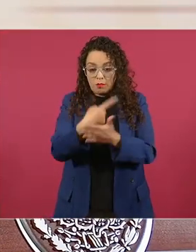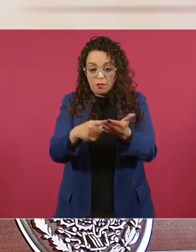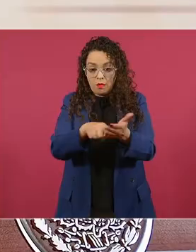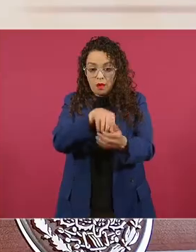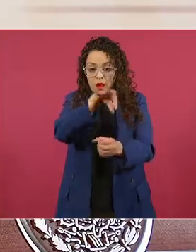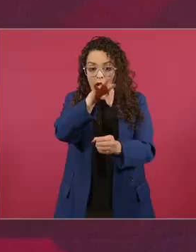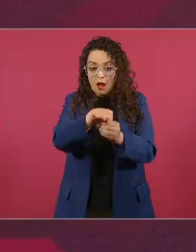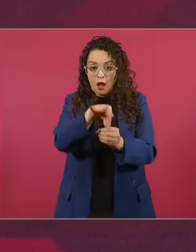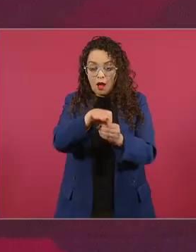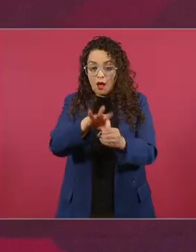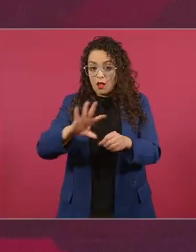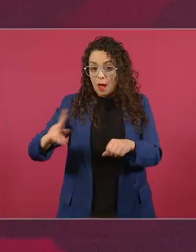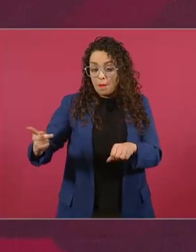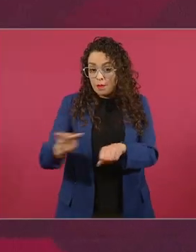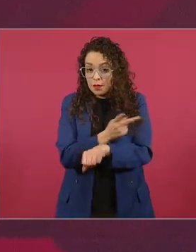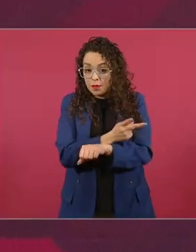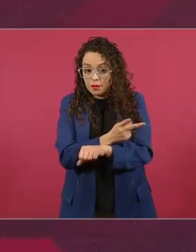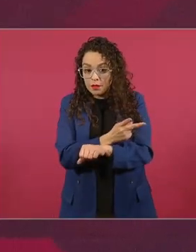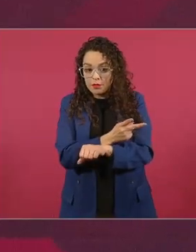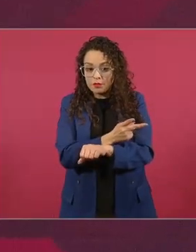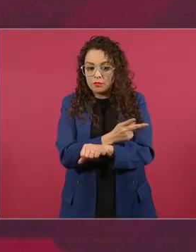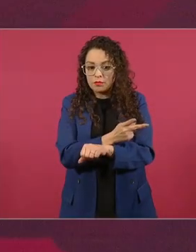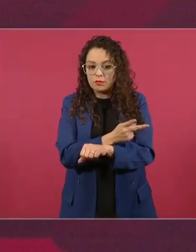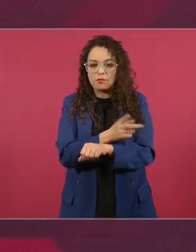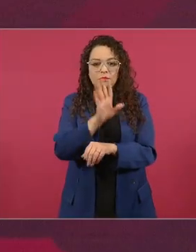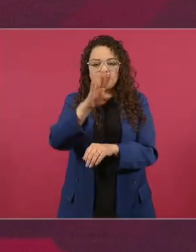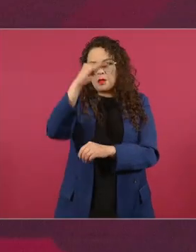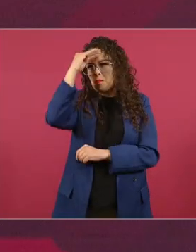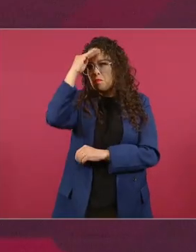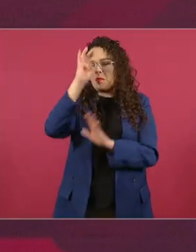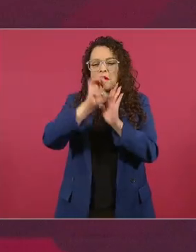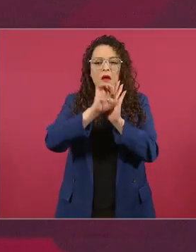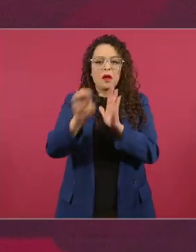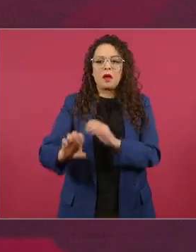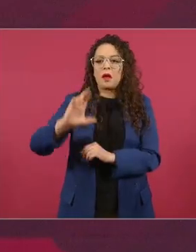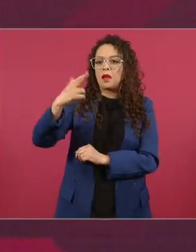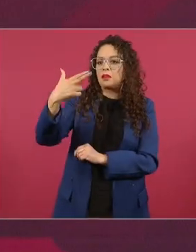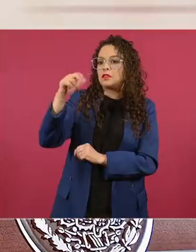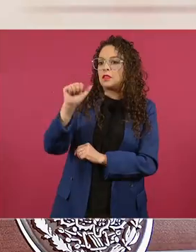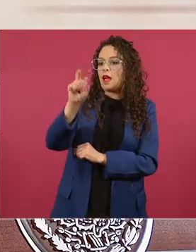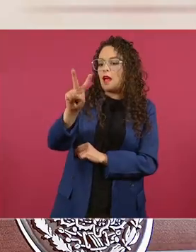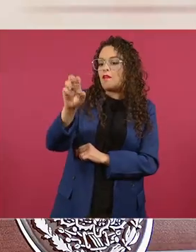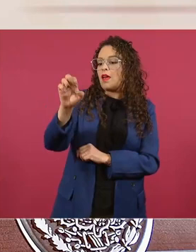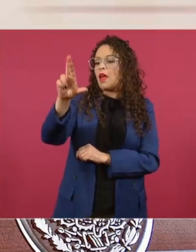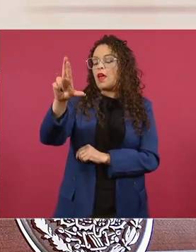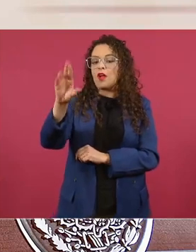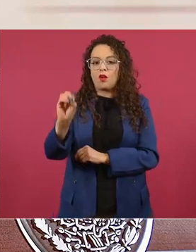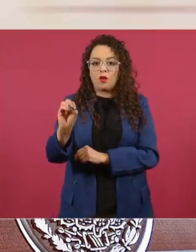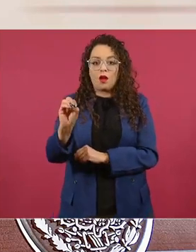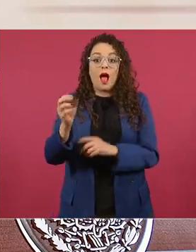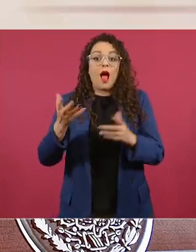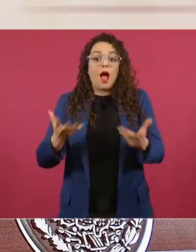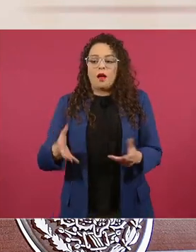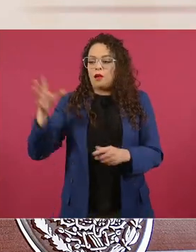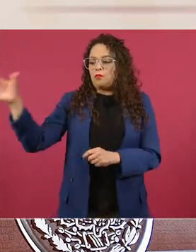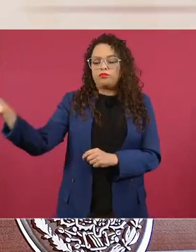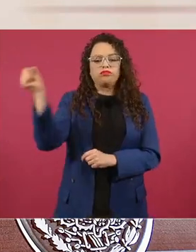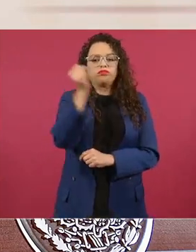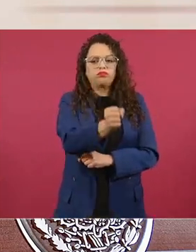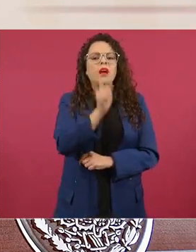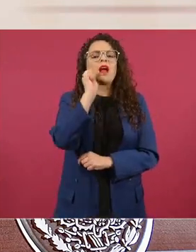y Chavero por ejemplo recuerdo entró de diputado